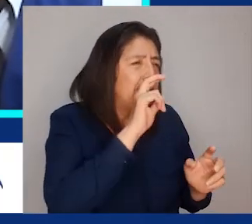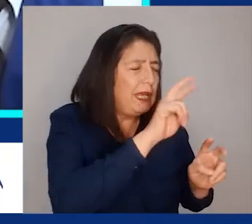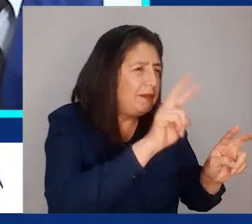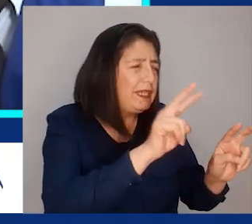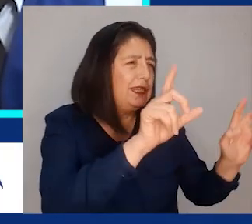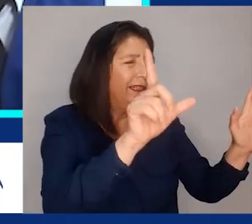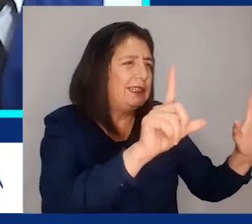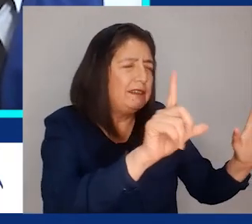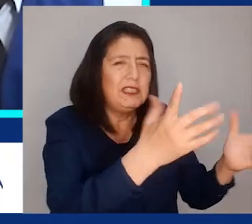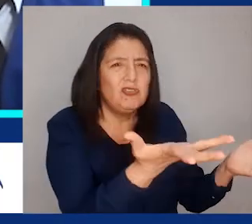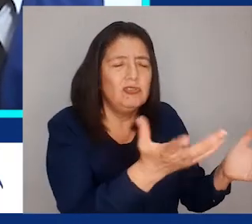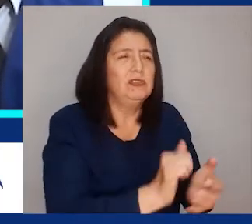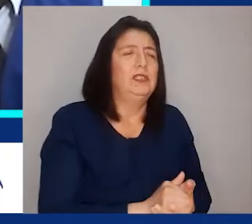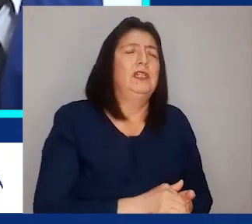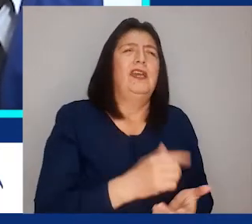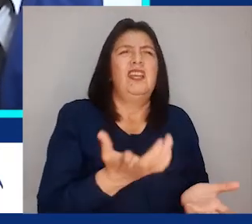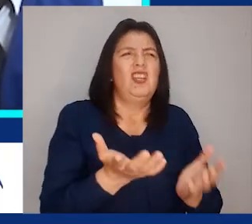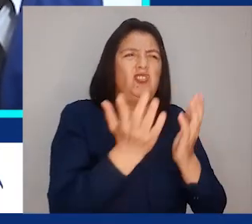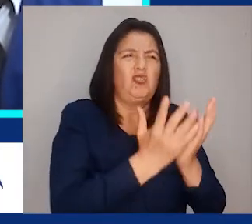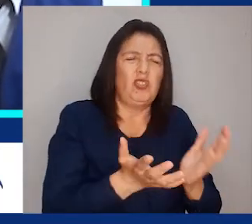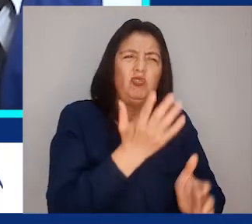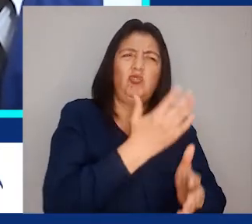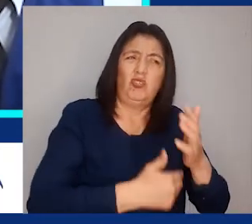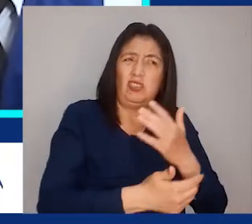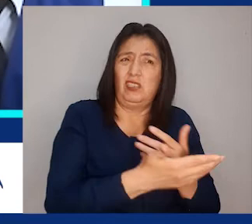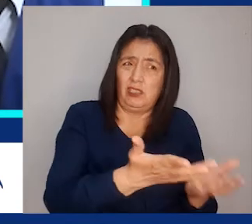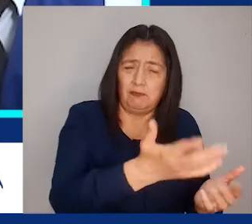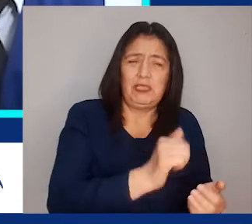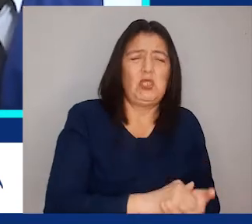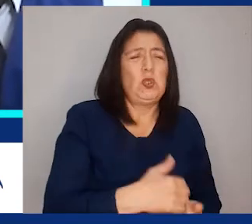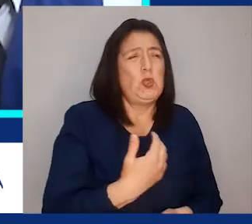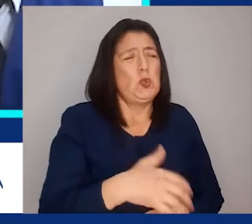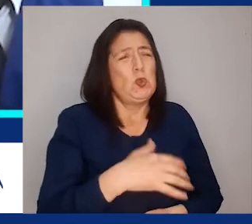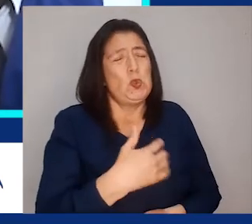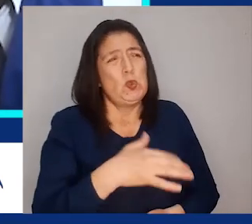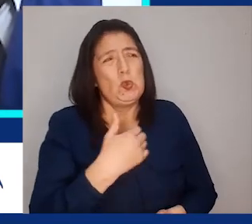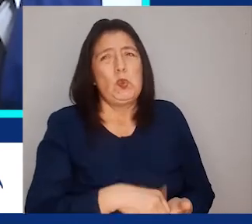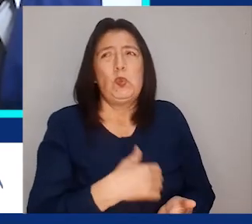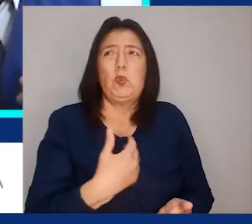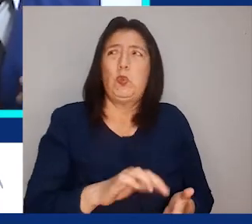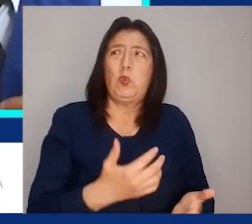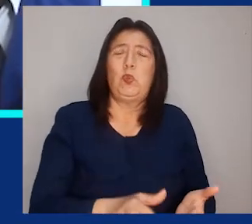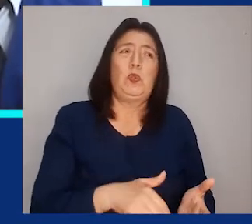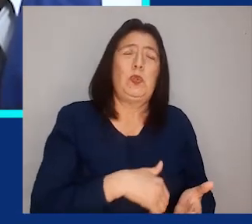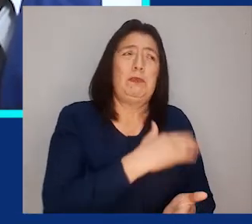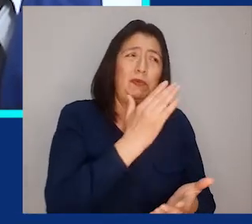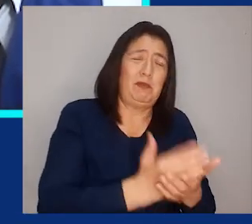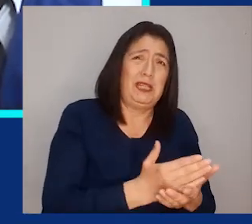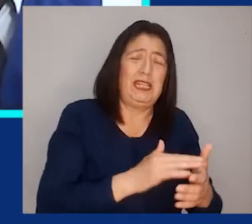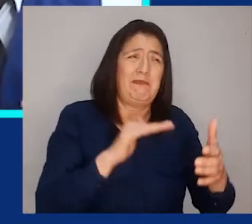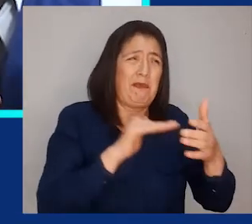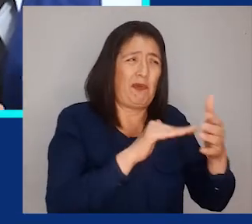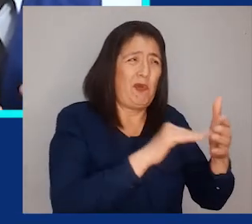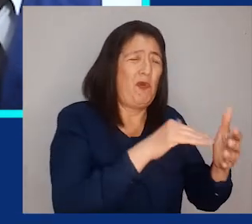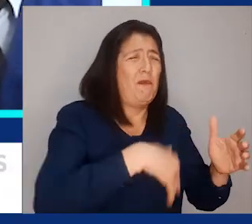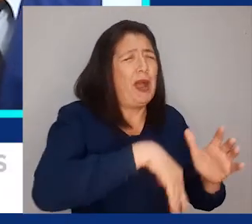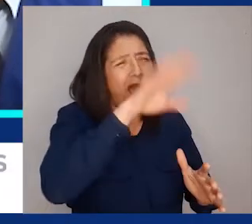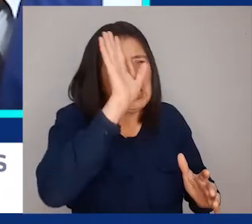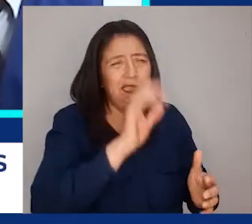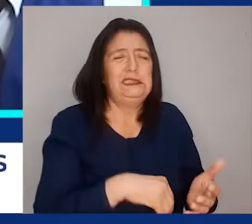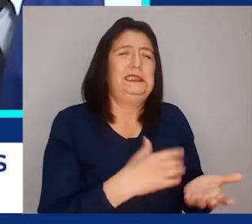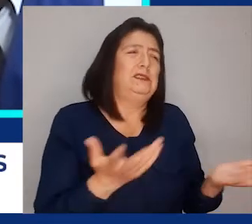televisión. Y en el caso de las estudiantes con discapacidad, la restricción se ha visto más